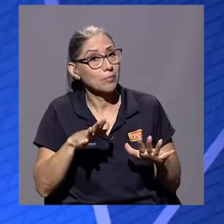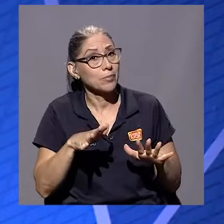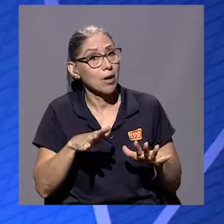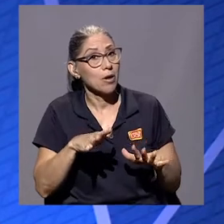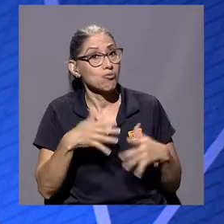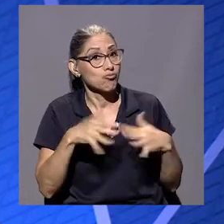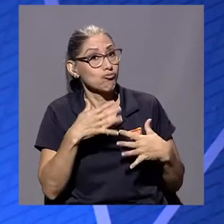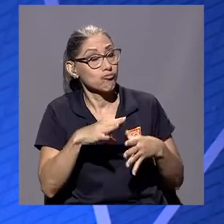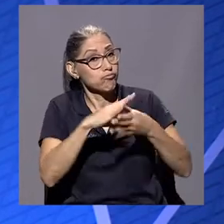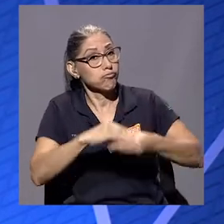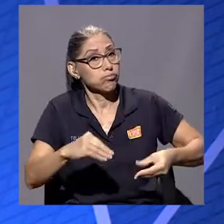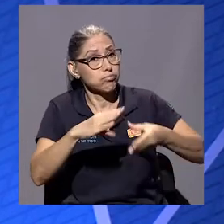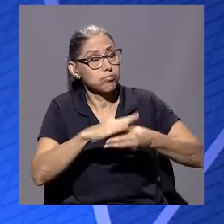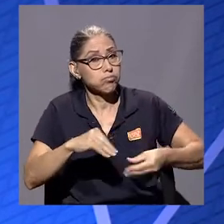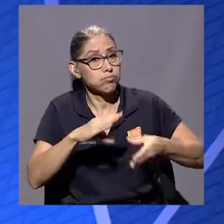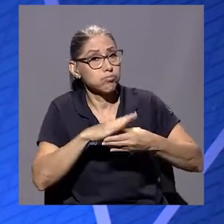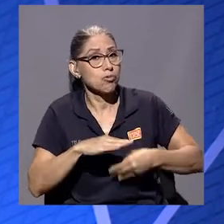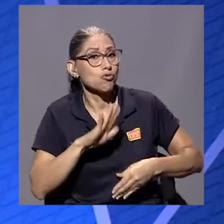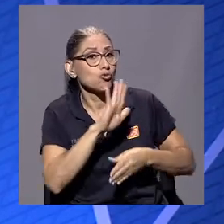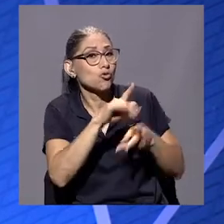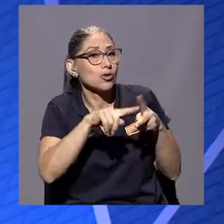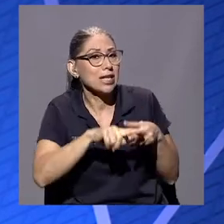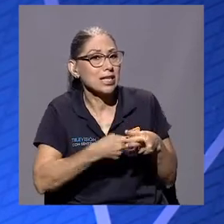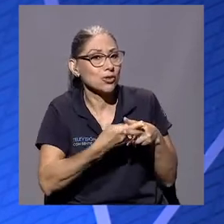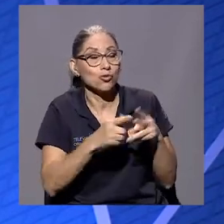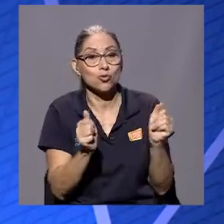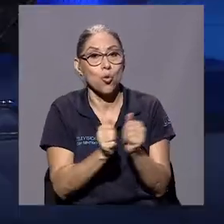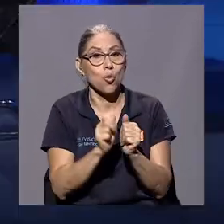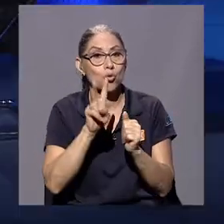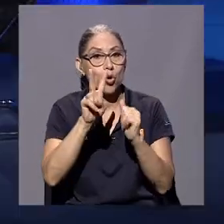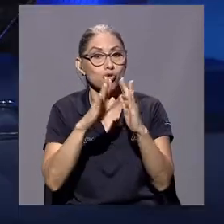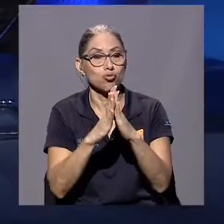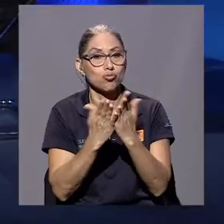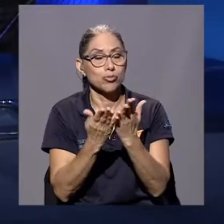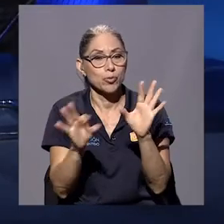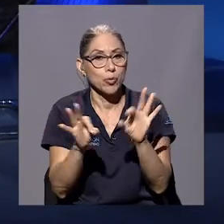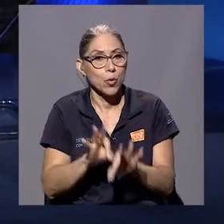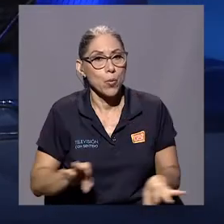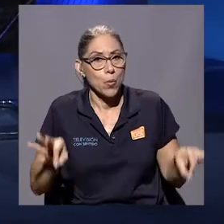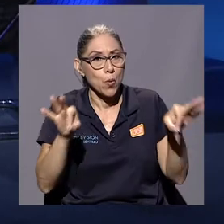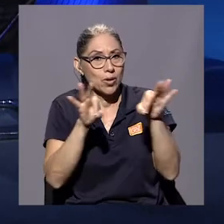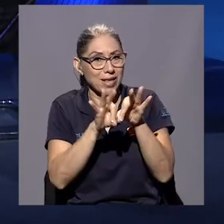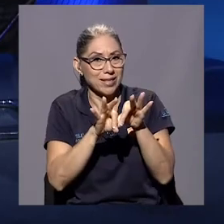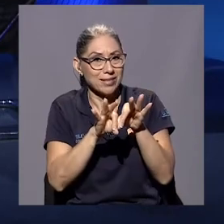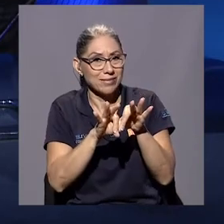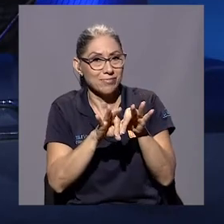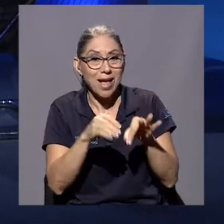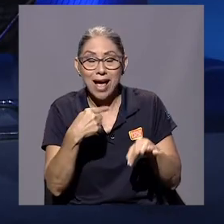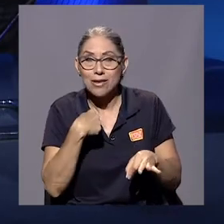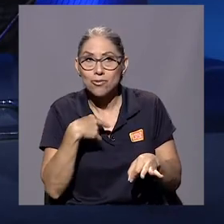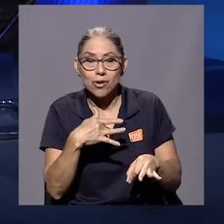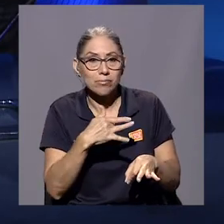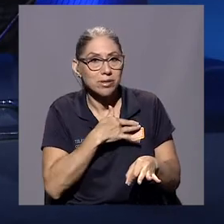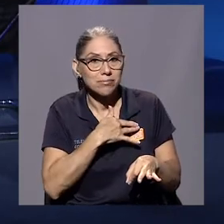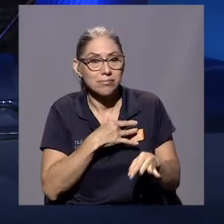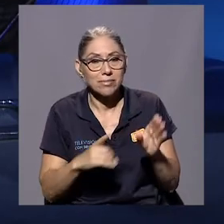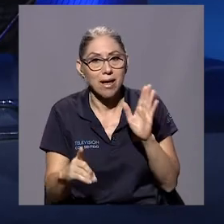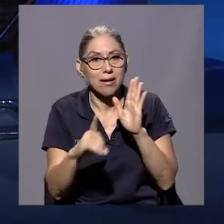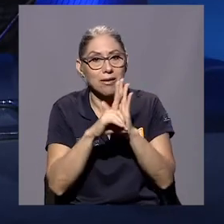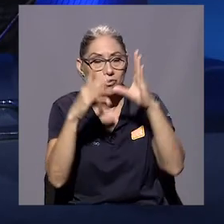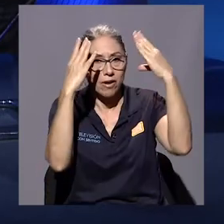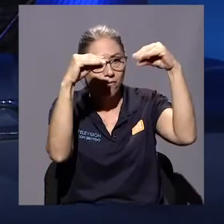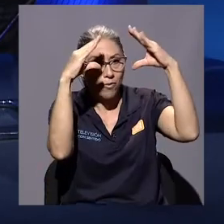de sus inicios, sobre todo con dos textos que son muy importantes. Y a mí uno que me toca, que es el derecho a la información.